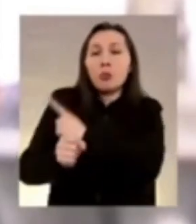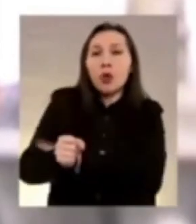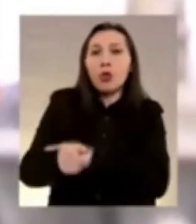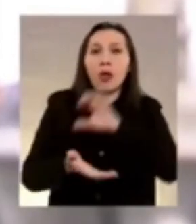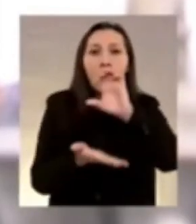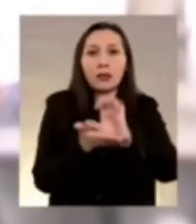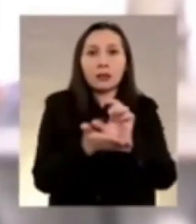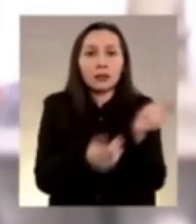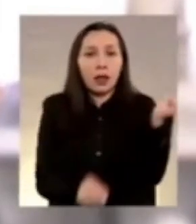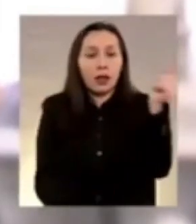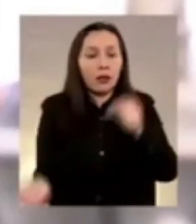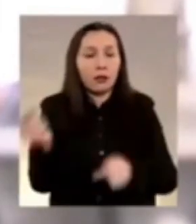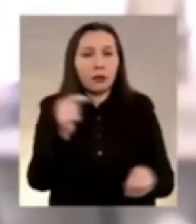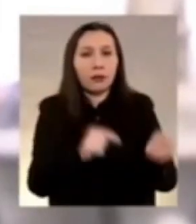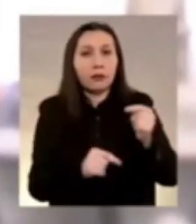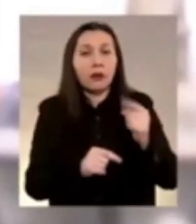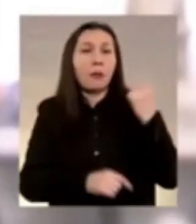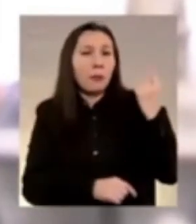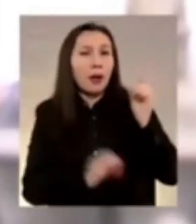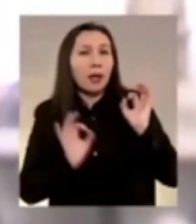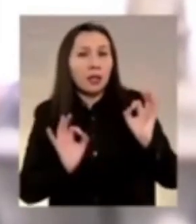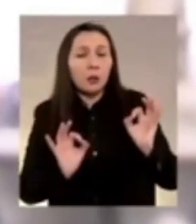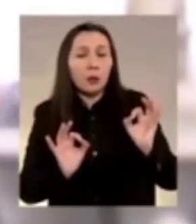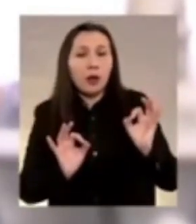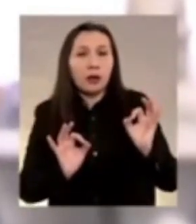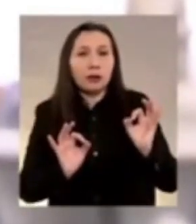presentes, y, en particular,